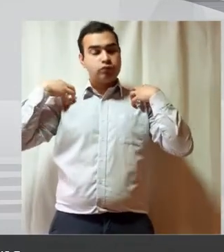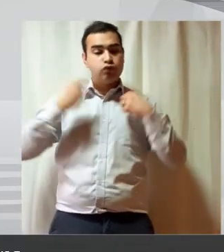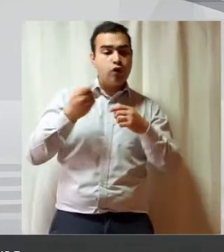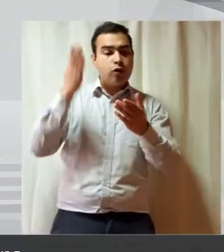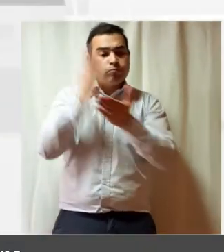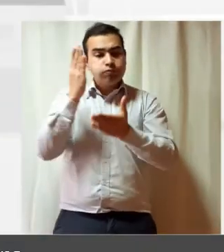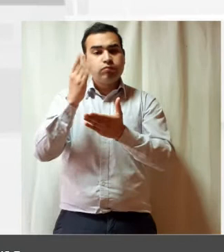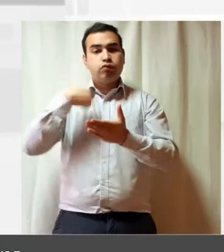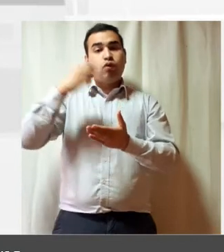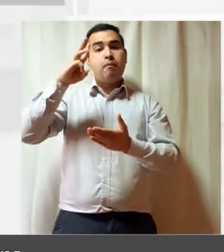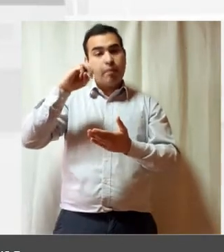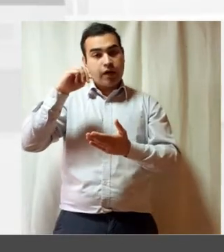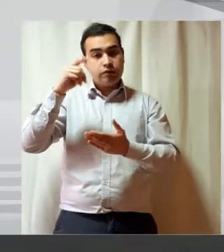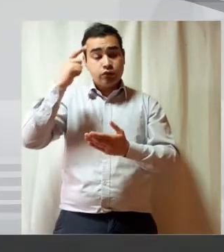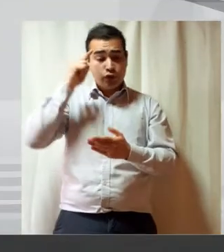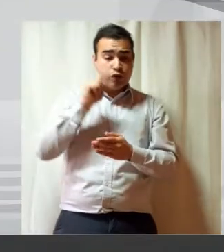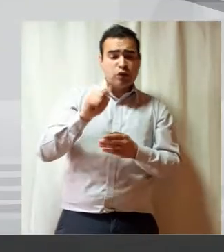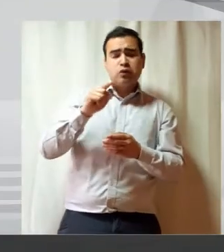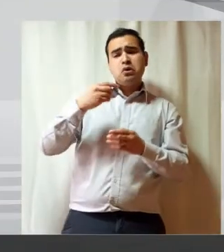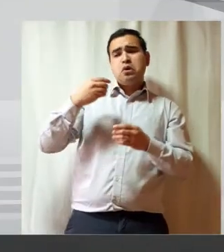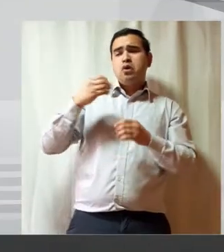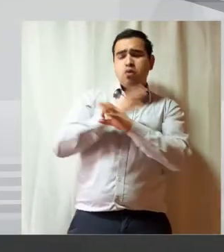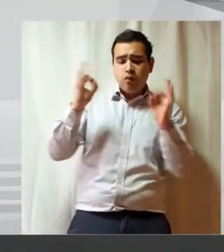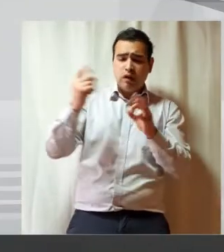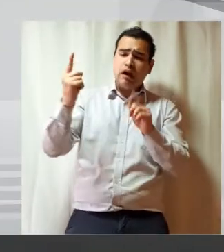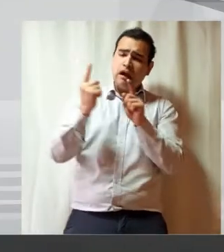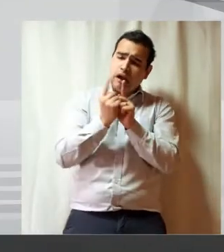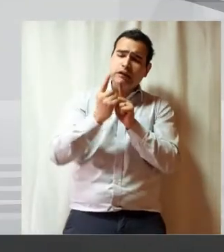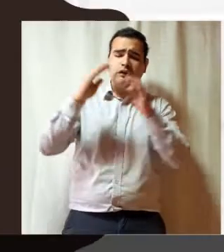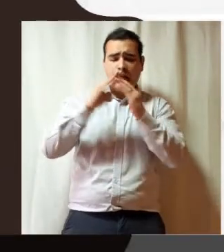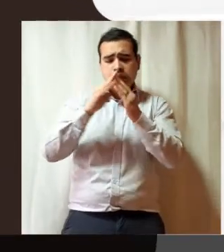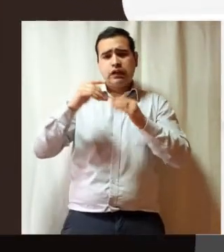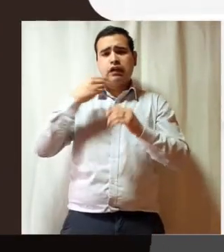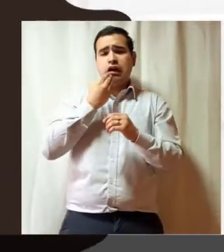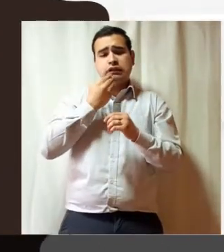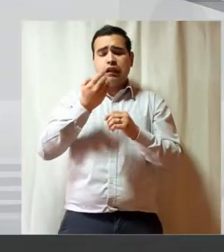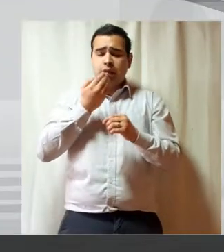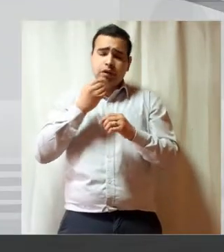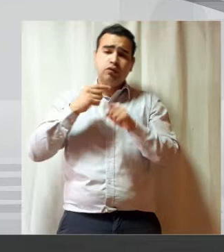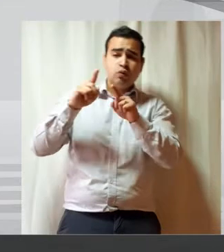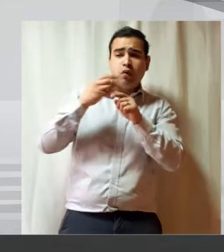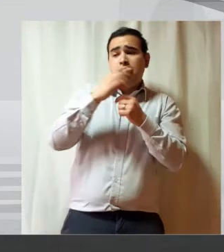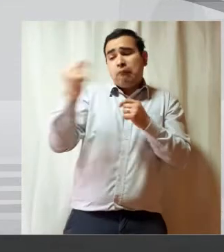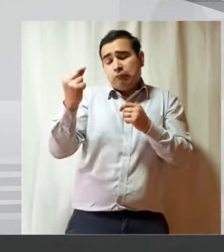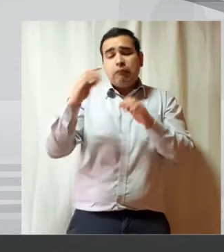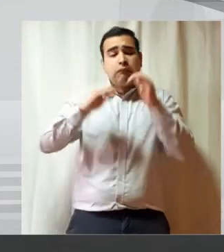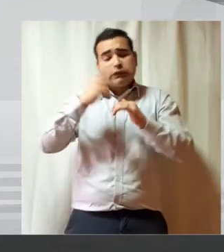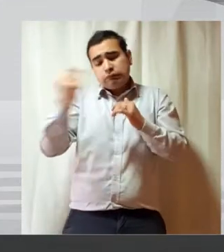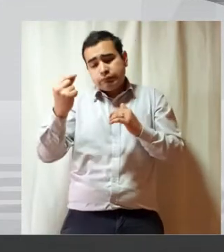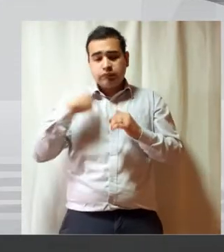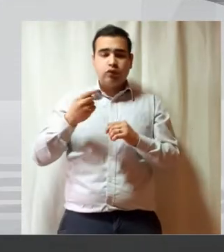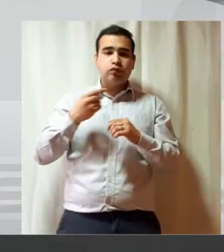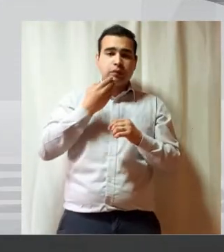corregirlos Ya que yo soy la madre Pero como tú no estás siempre Yo hago esto por ayudar En la casa también lo hago cuando no estás